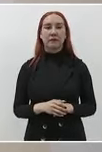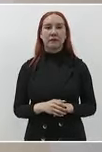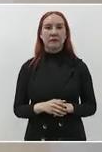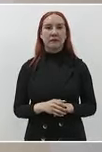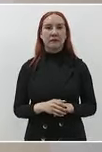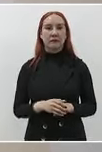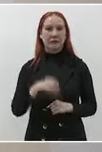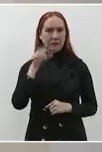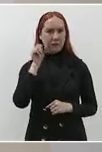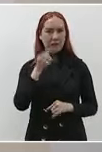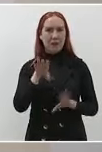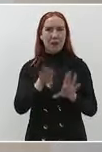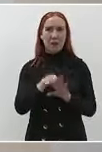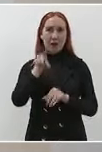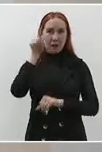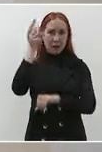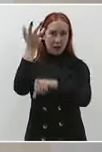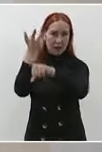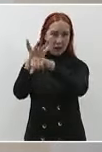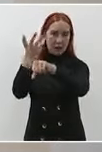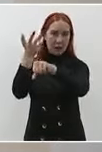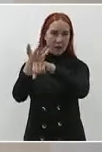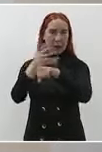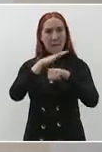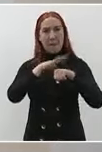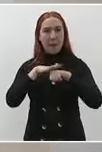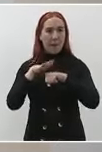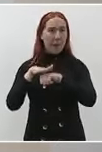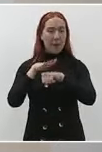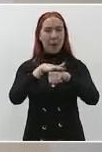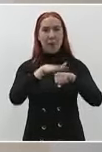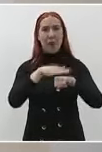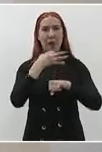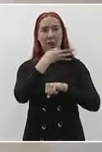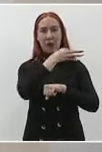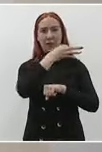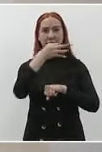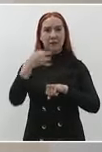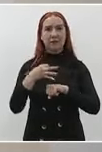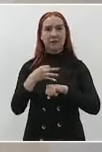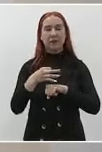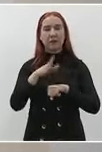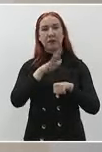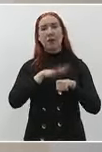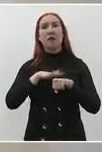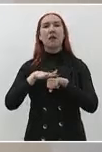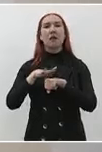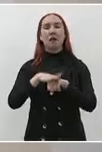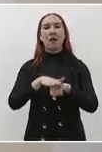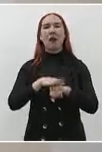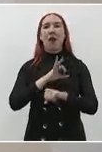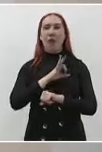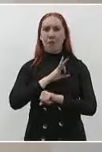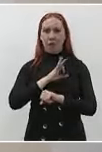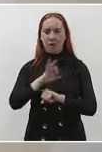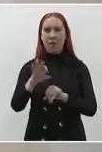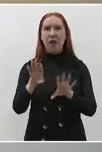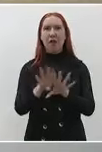convocaron antes que Madero a tomar las armas